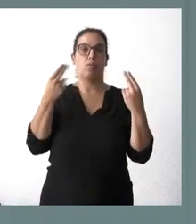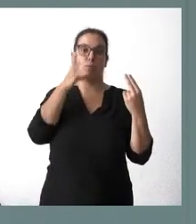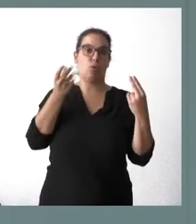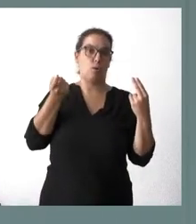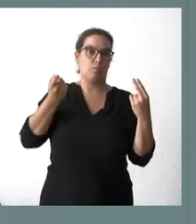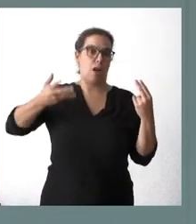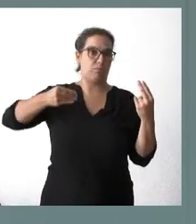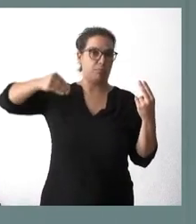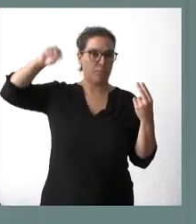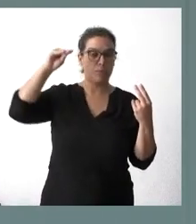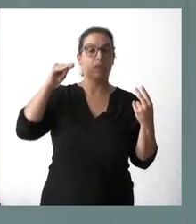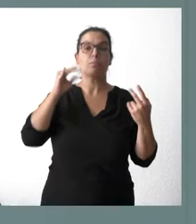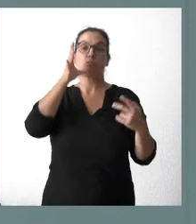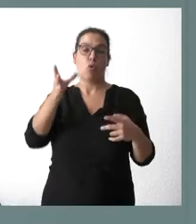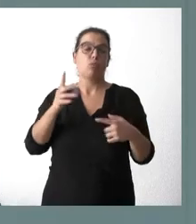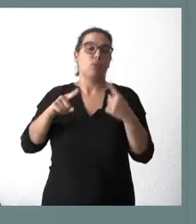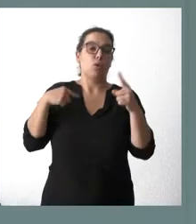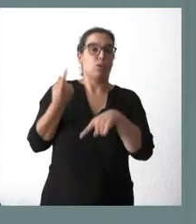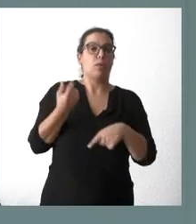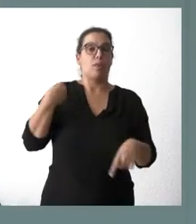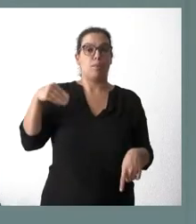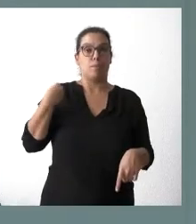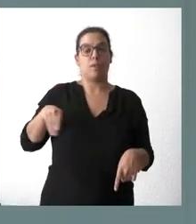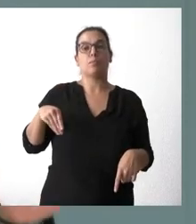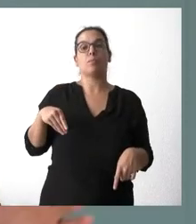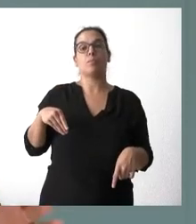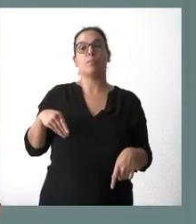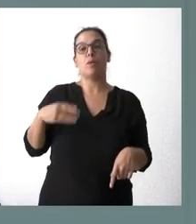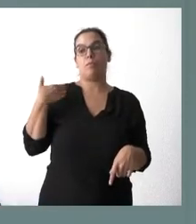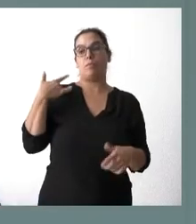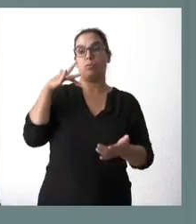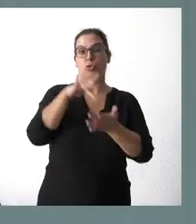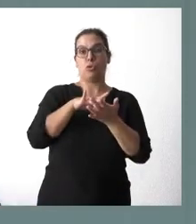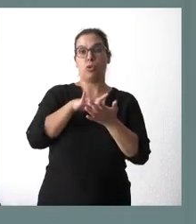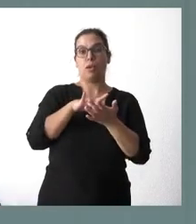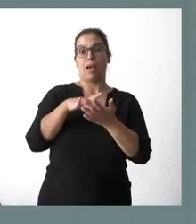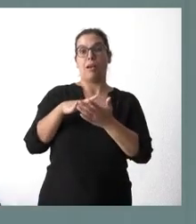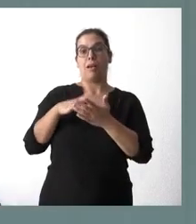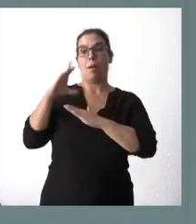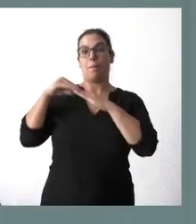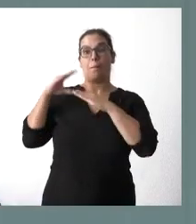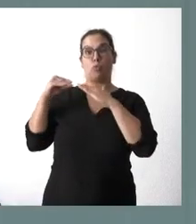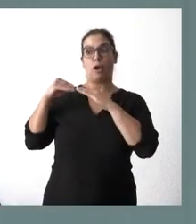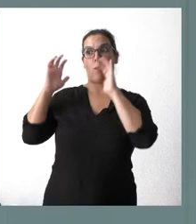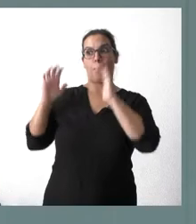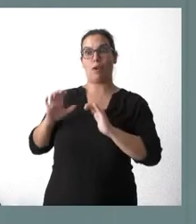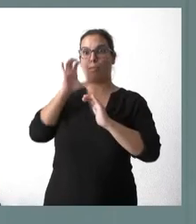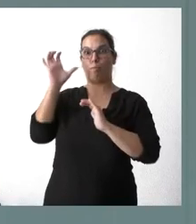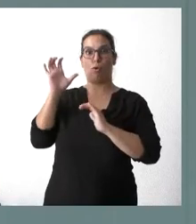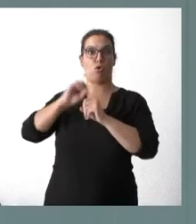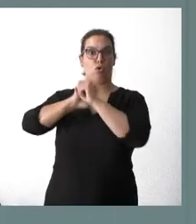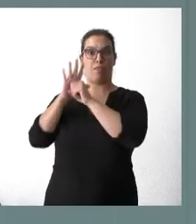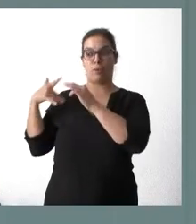ejercicio, básicamente como consecuencia de la disminución que hemos experimentado en los últimos años de pasajeros por motivo de la pandemia y